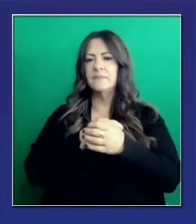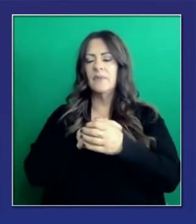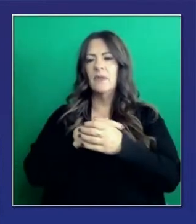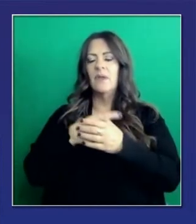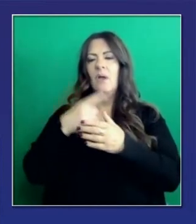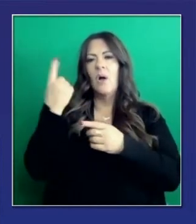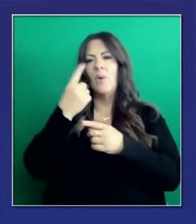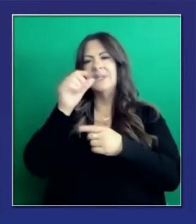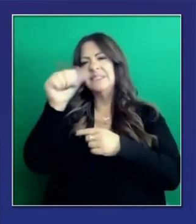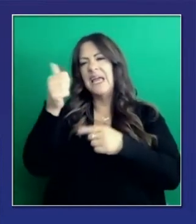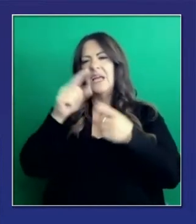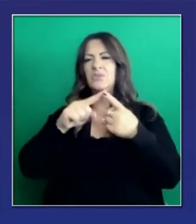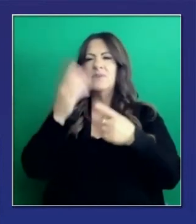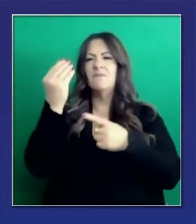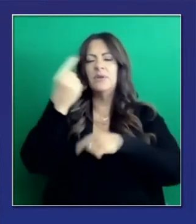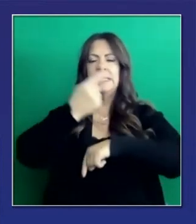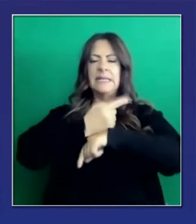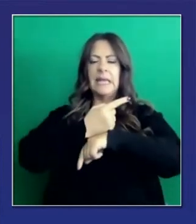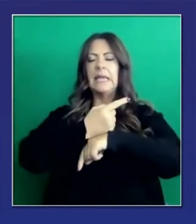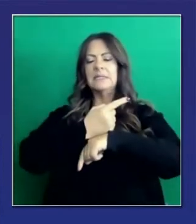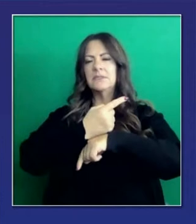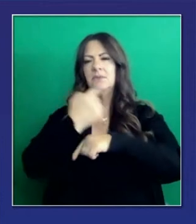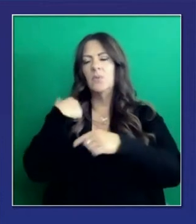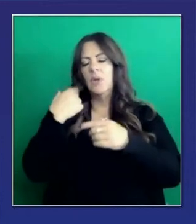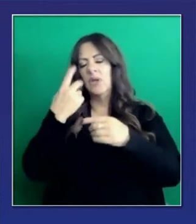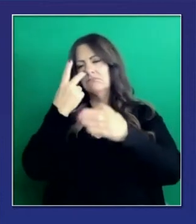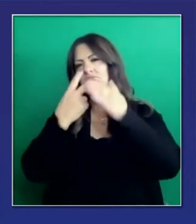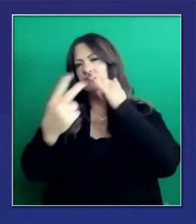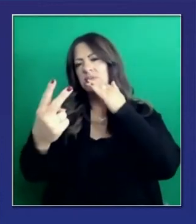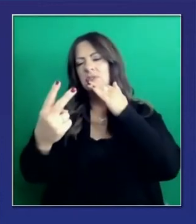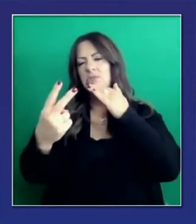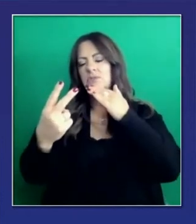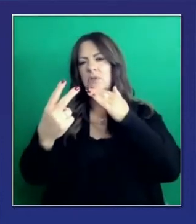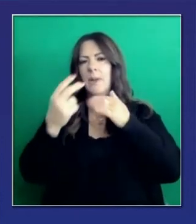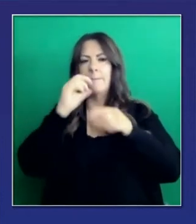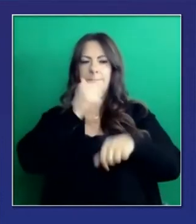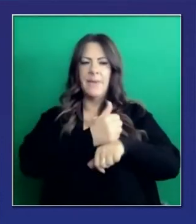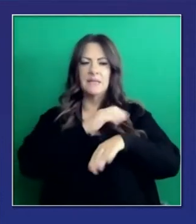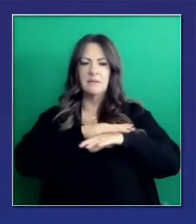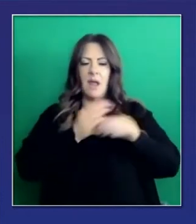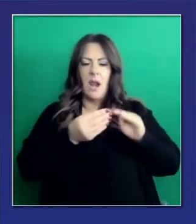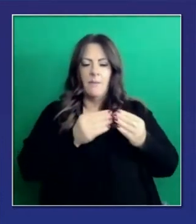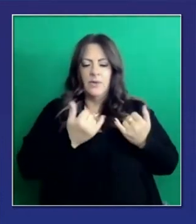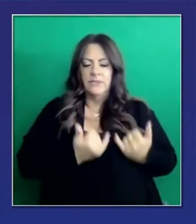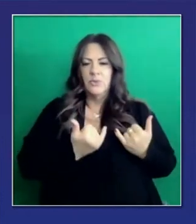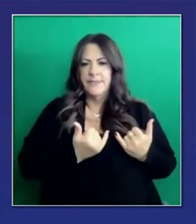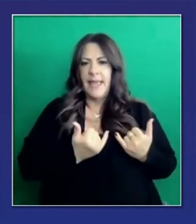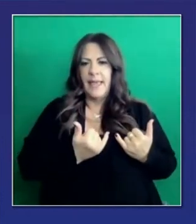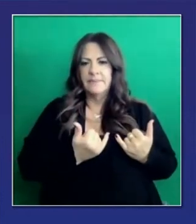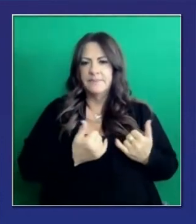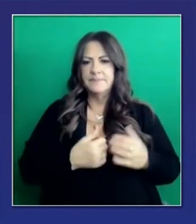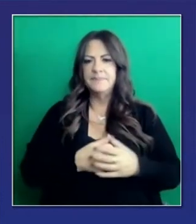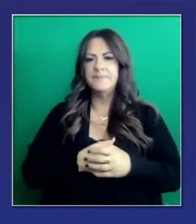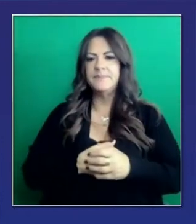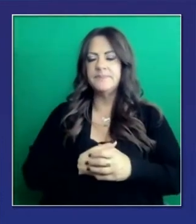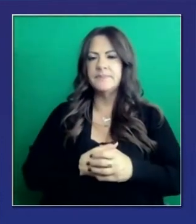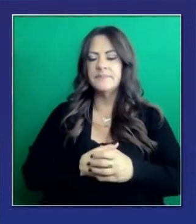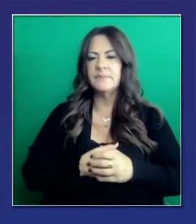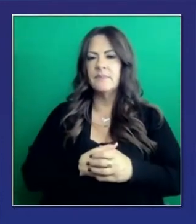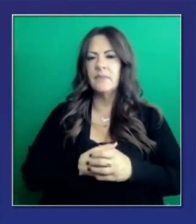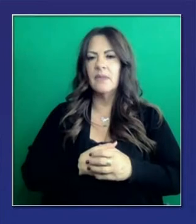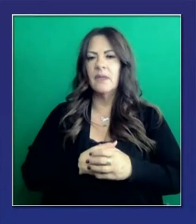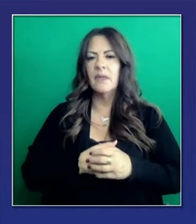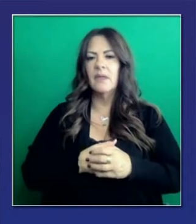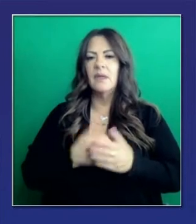14 días que nos dé la confianza en cuanto a cuáles serán las proyecciones en los hospitales. Nuevamente,